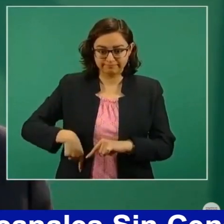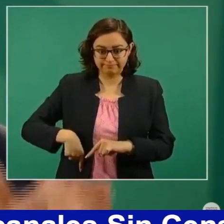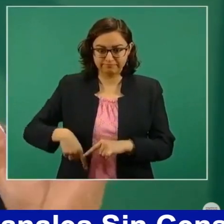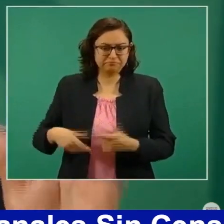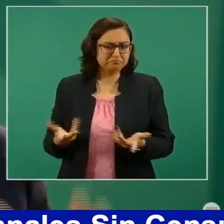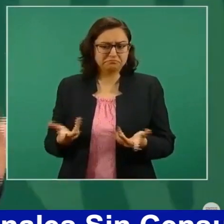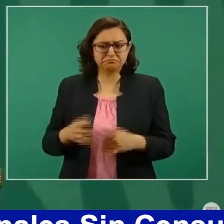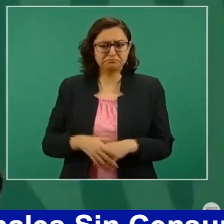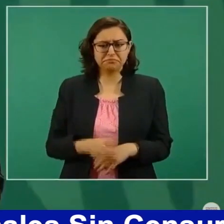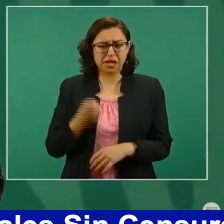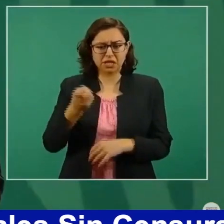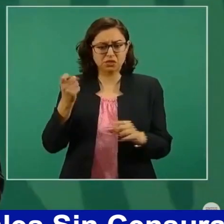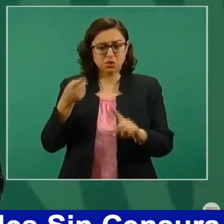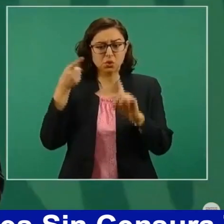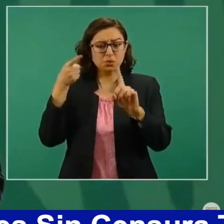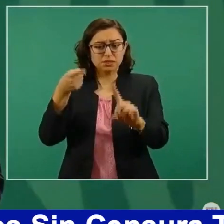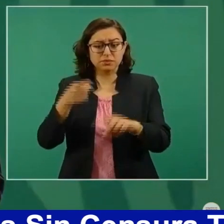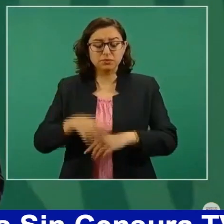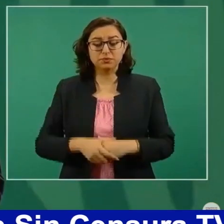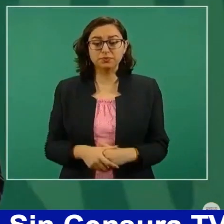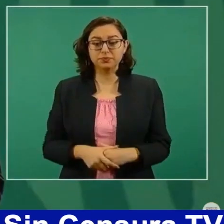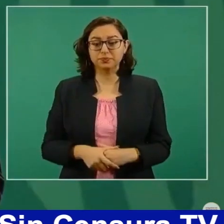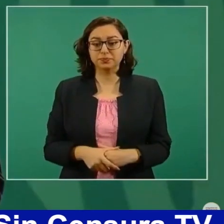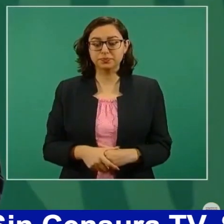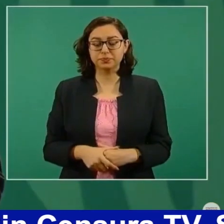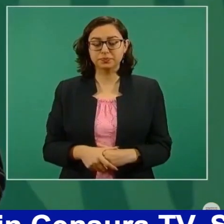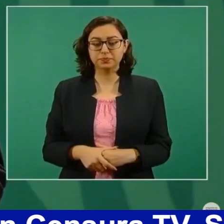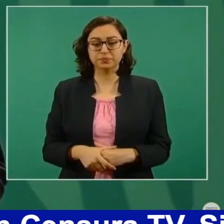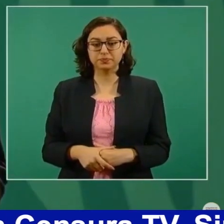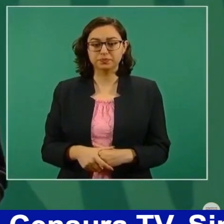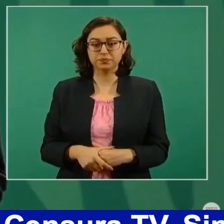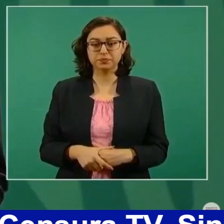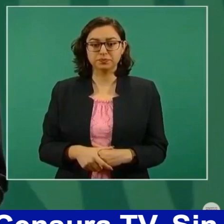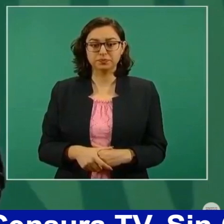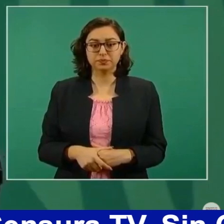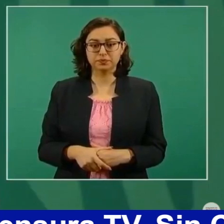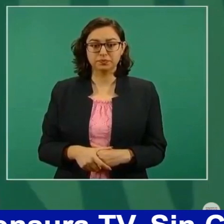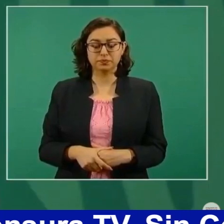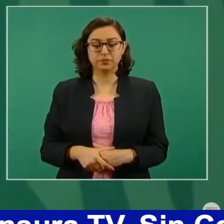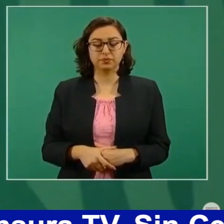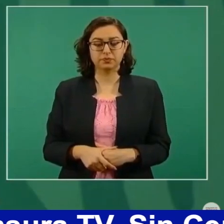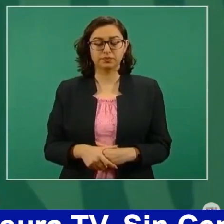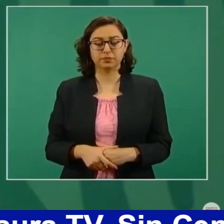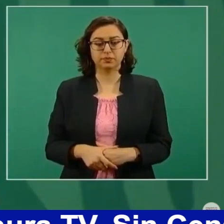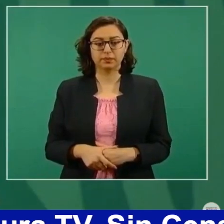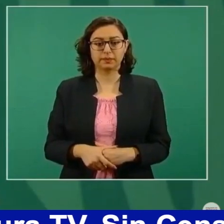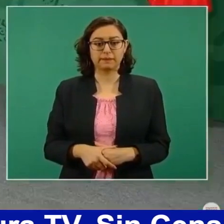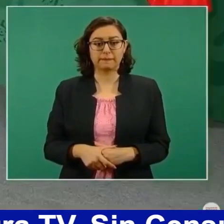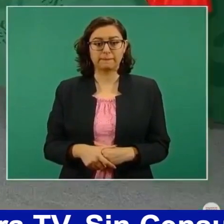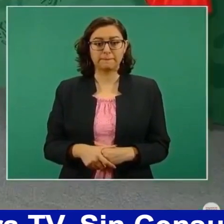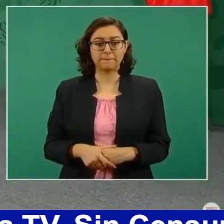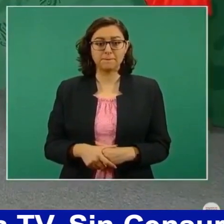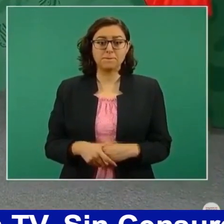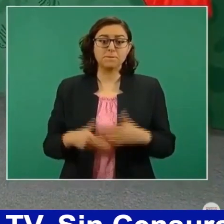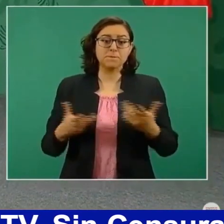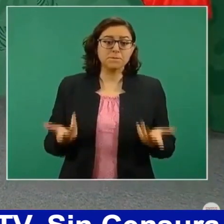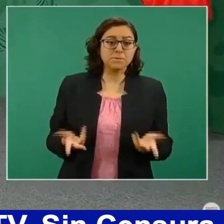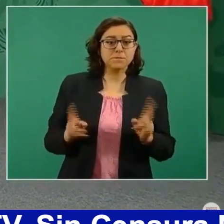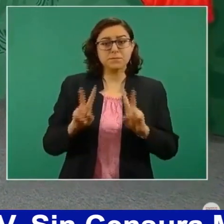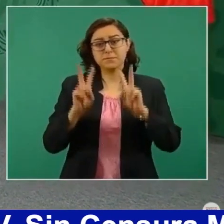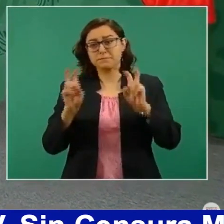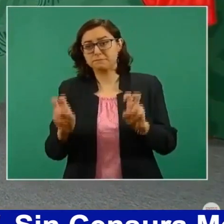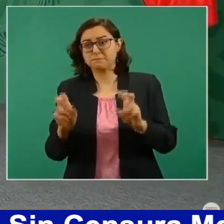Eso es lo que se tiene, básicamente. Acerca de las suspensiones